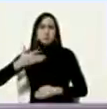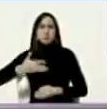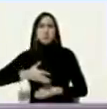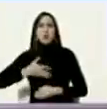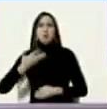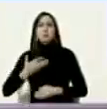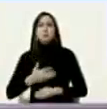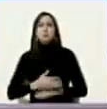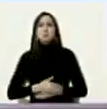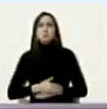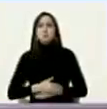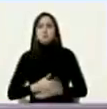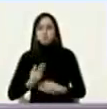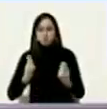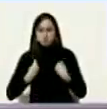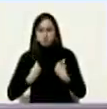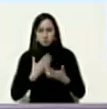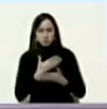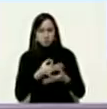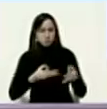que tiene vida propia